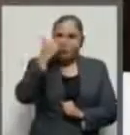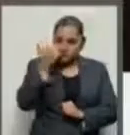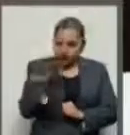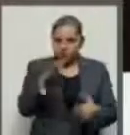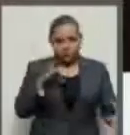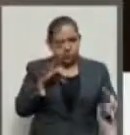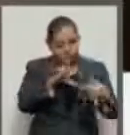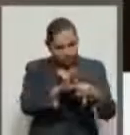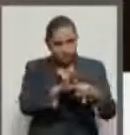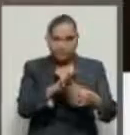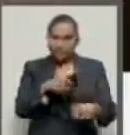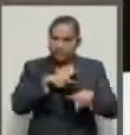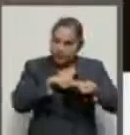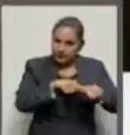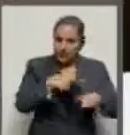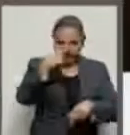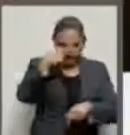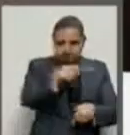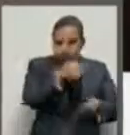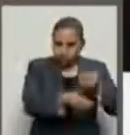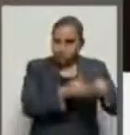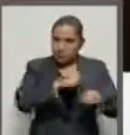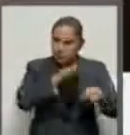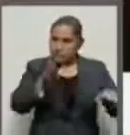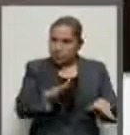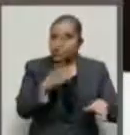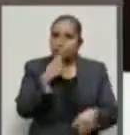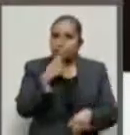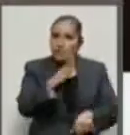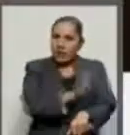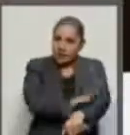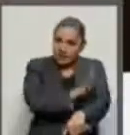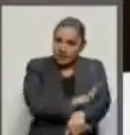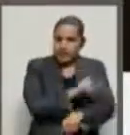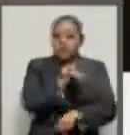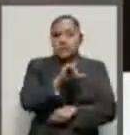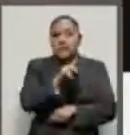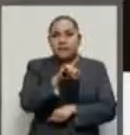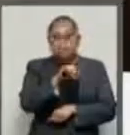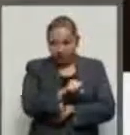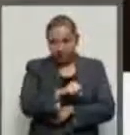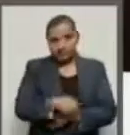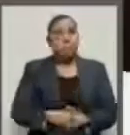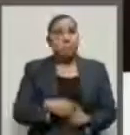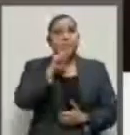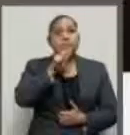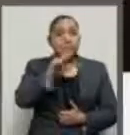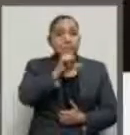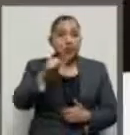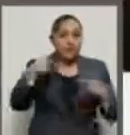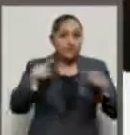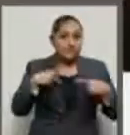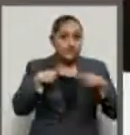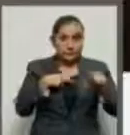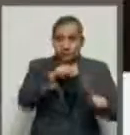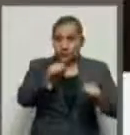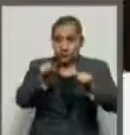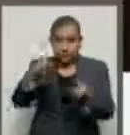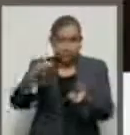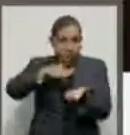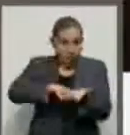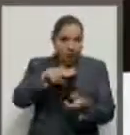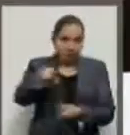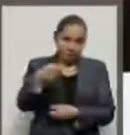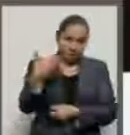estímulos dirigidos a las personas físicas que se encuentran en las zonas afectadas por los